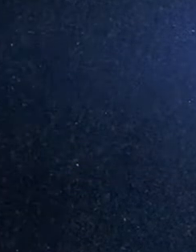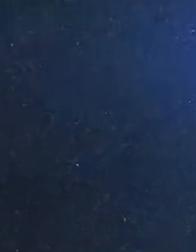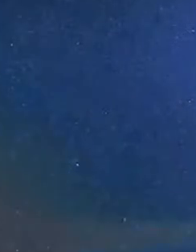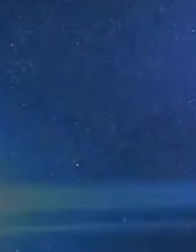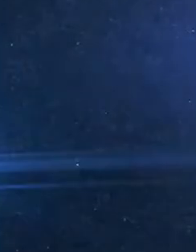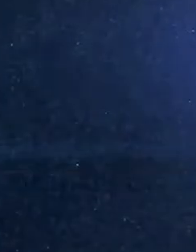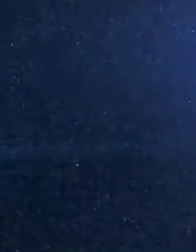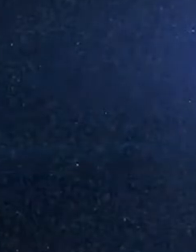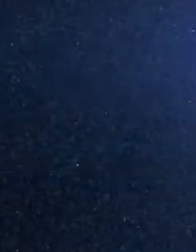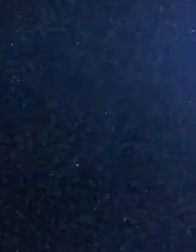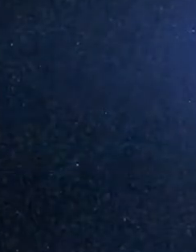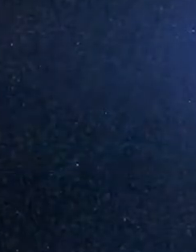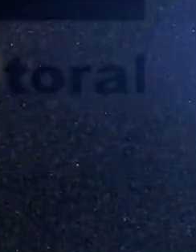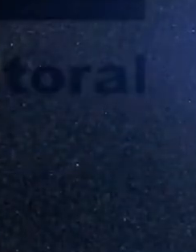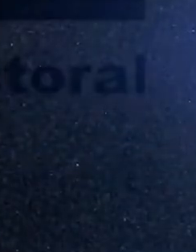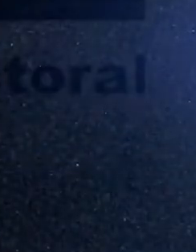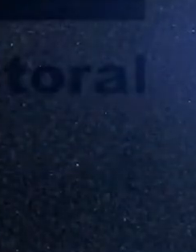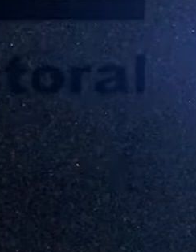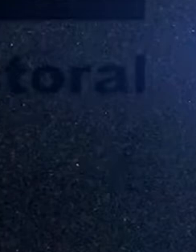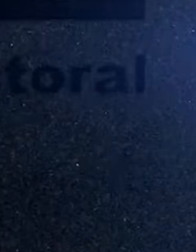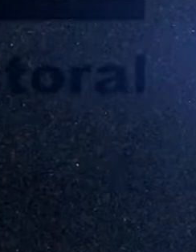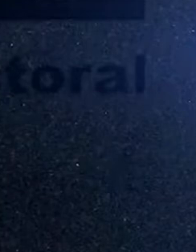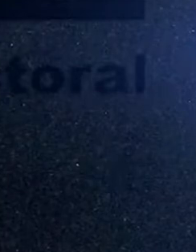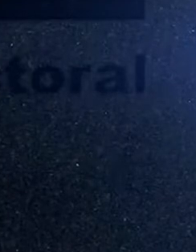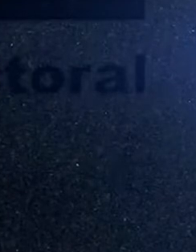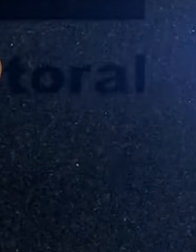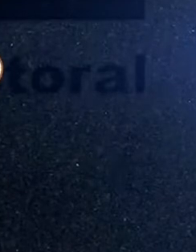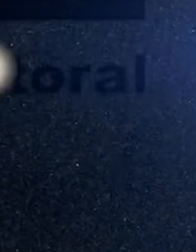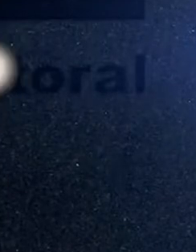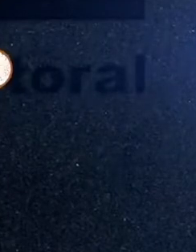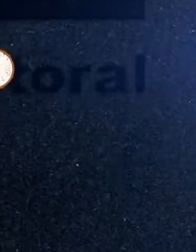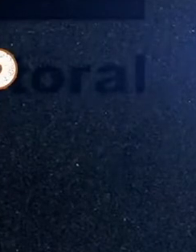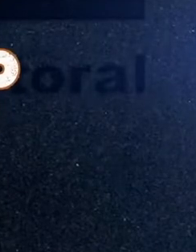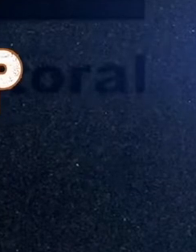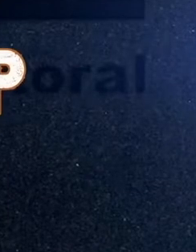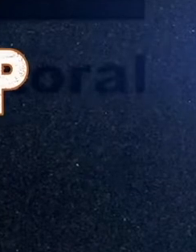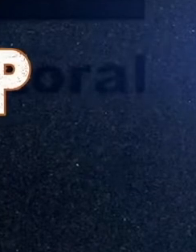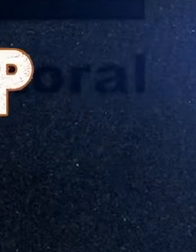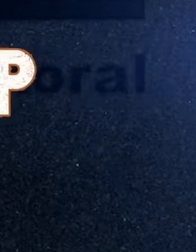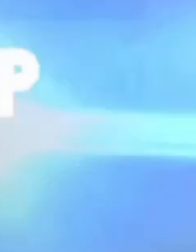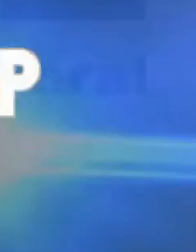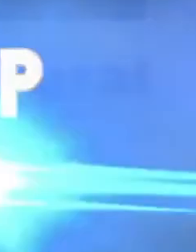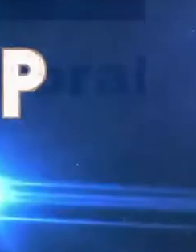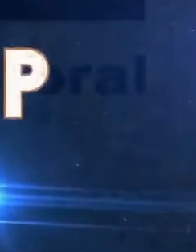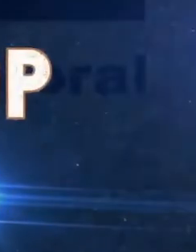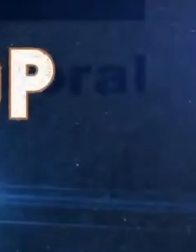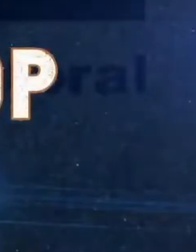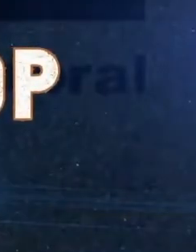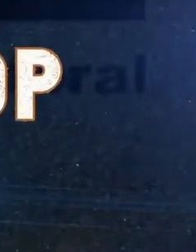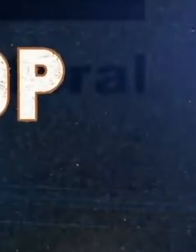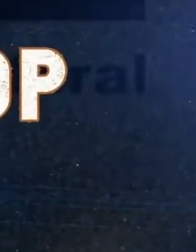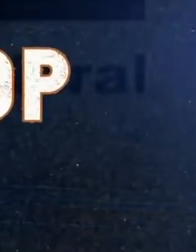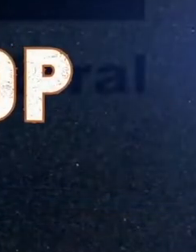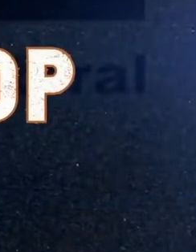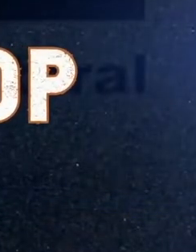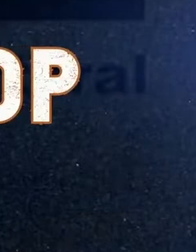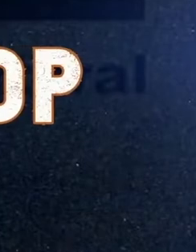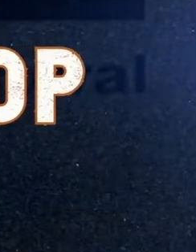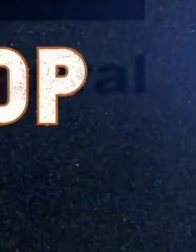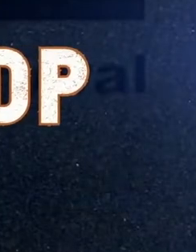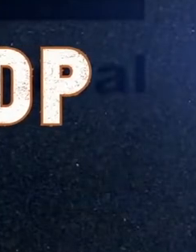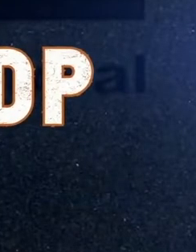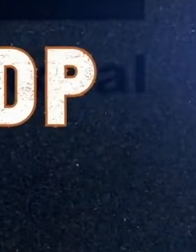de la República. El INE recibirá para 2023 20.221 millones de pesos,